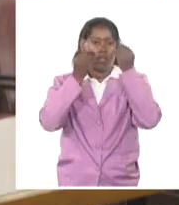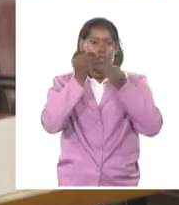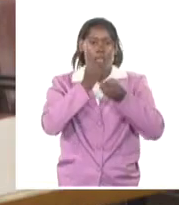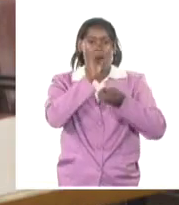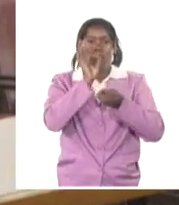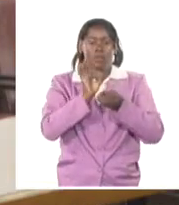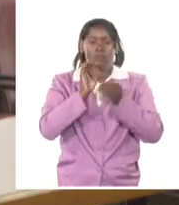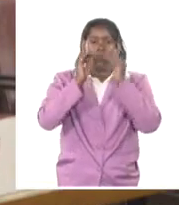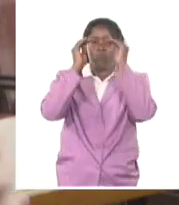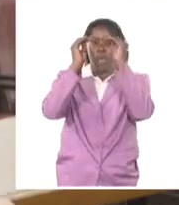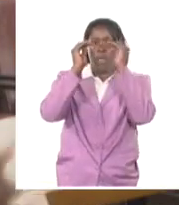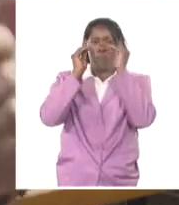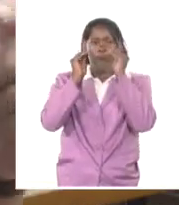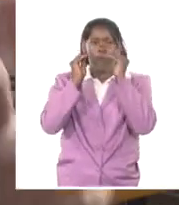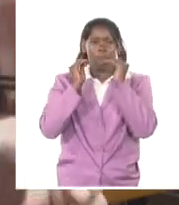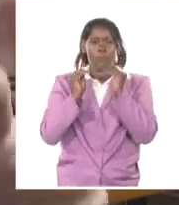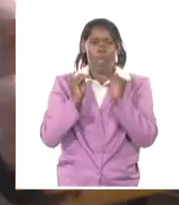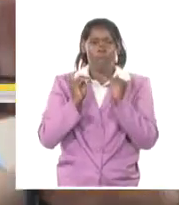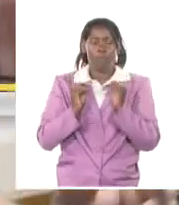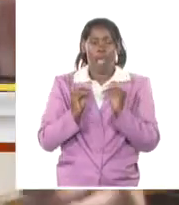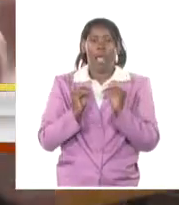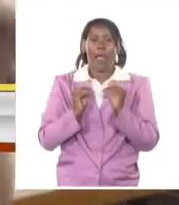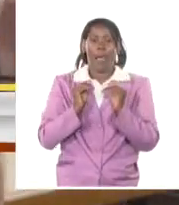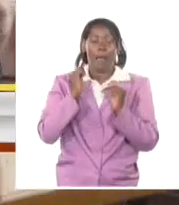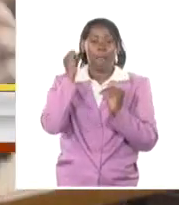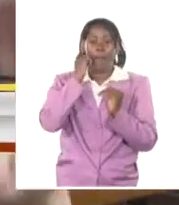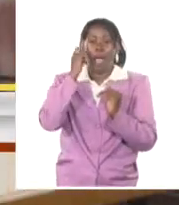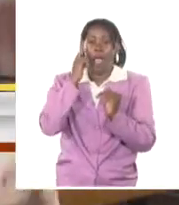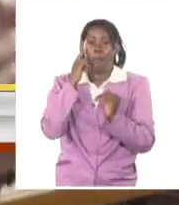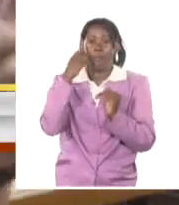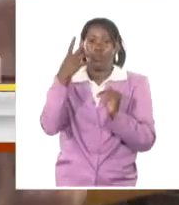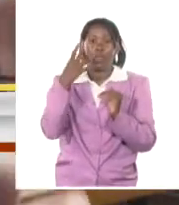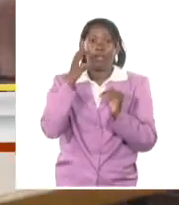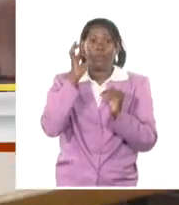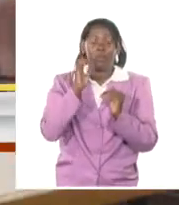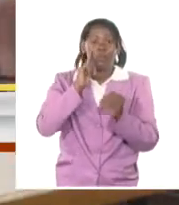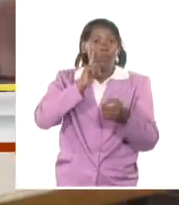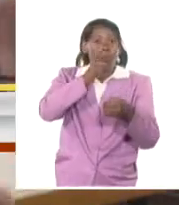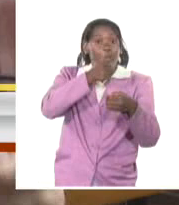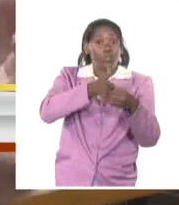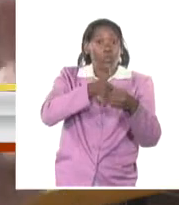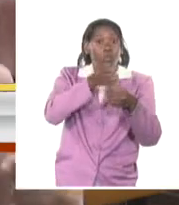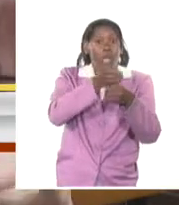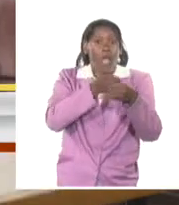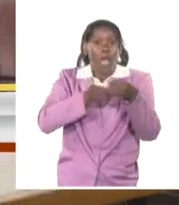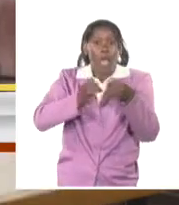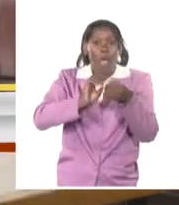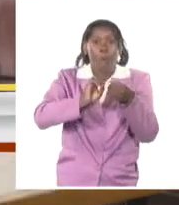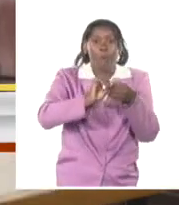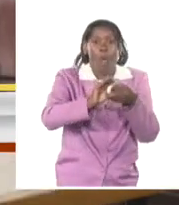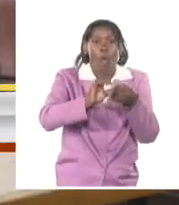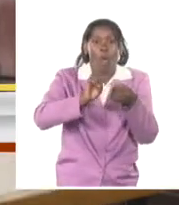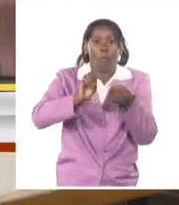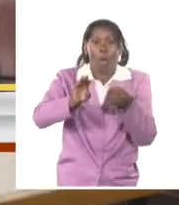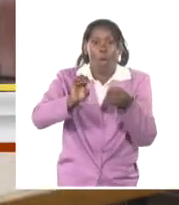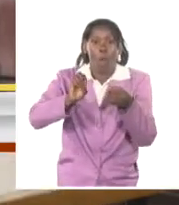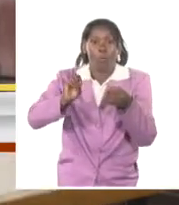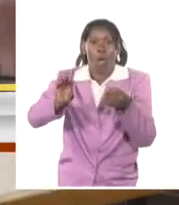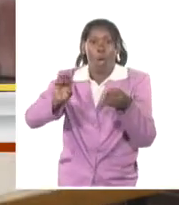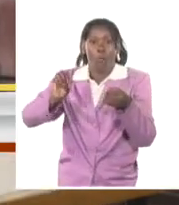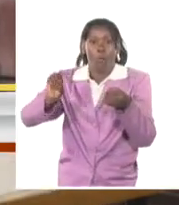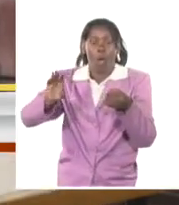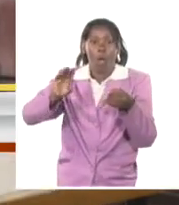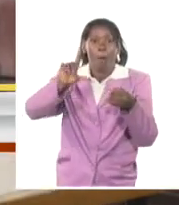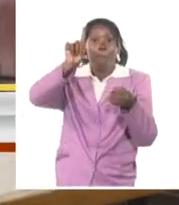repartir o sacar a la distribución de combustibles capacidades disminuidas en comparación con el consumo